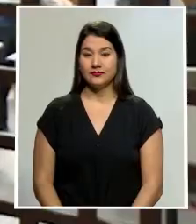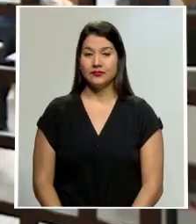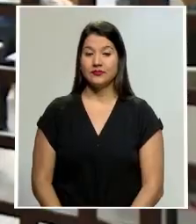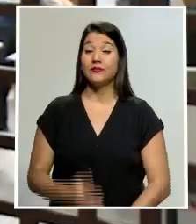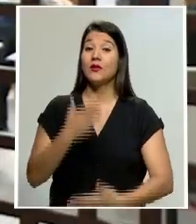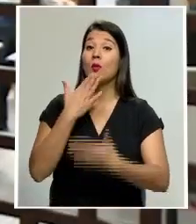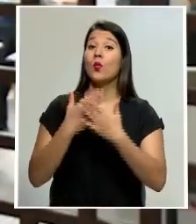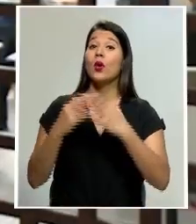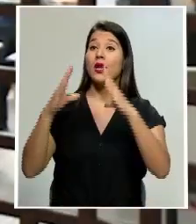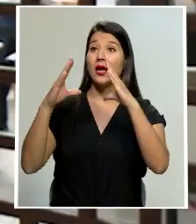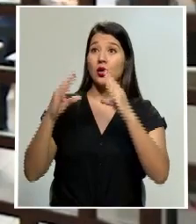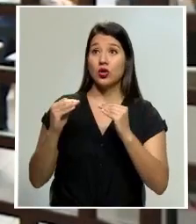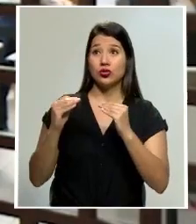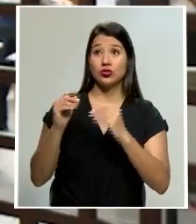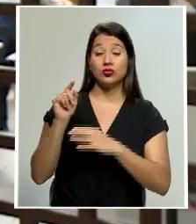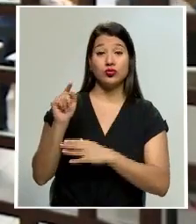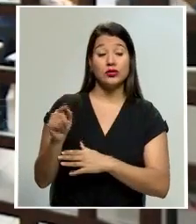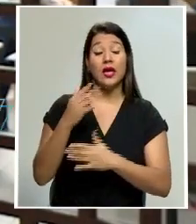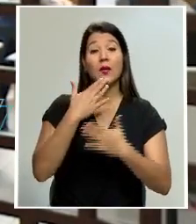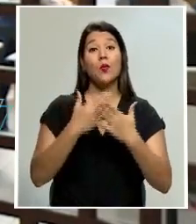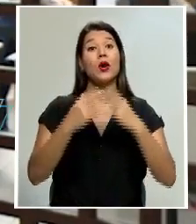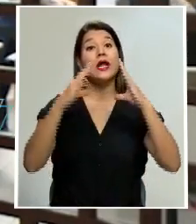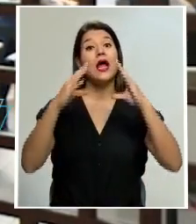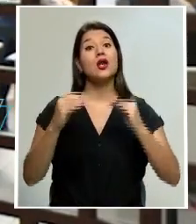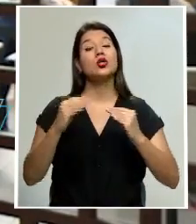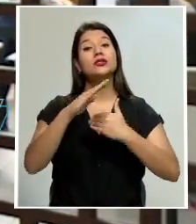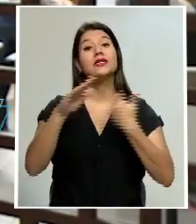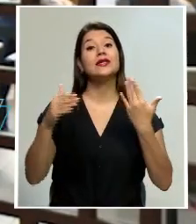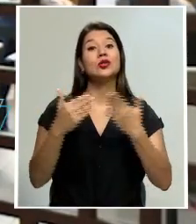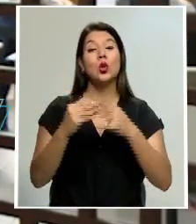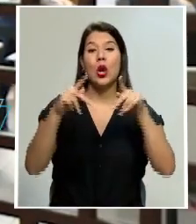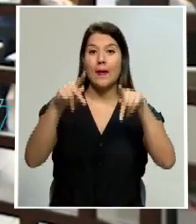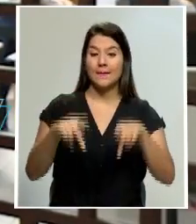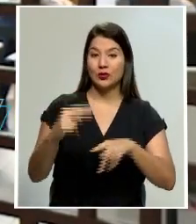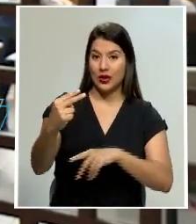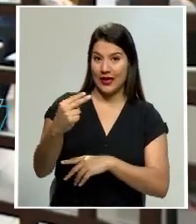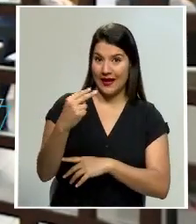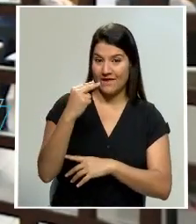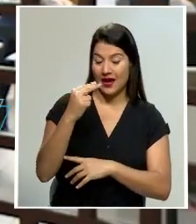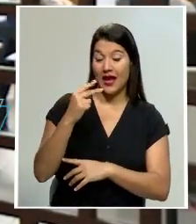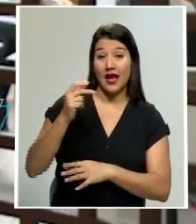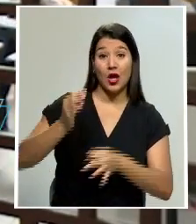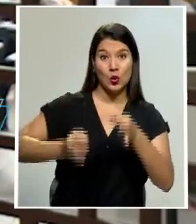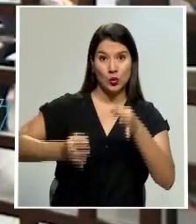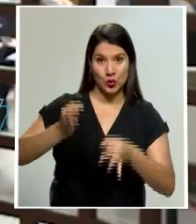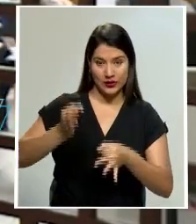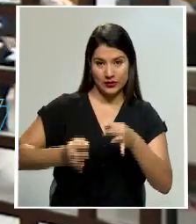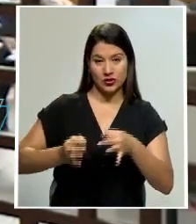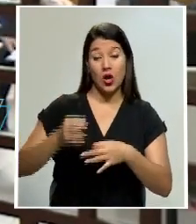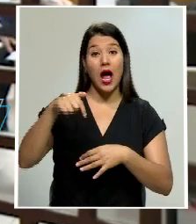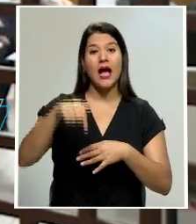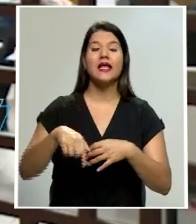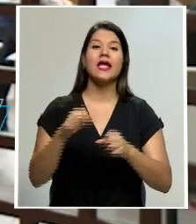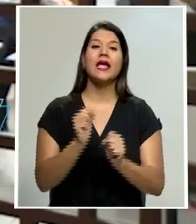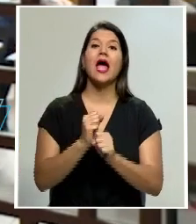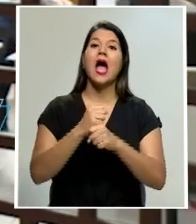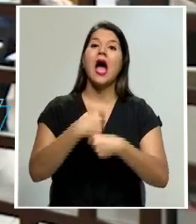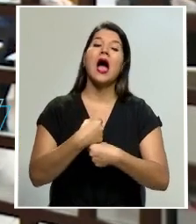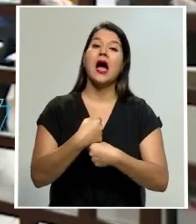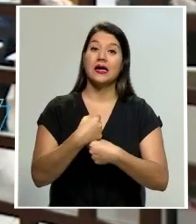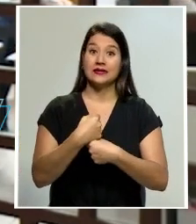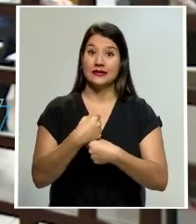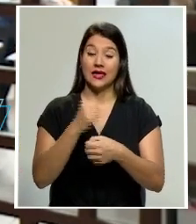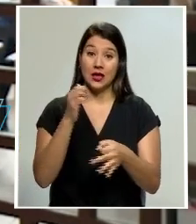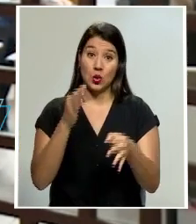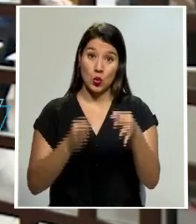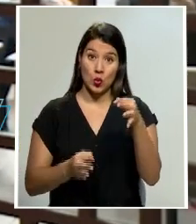Buenas noches, don Ernesto y amigos televidentes. Continuamos acá en los tribunales de justicia, donde se está realizando la audiencia